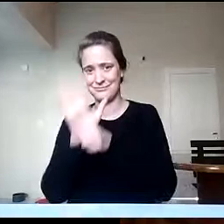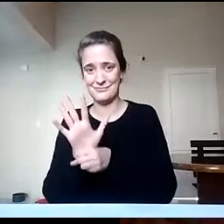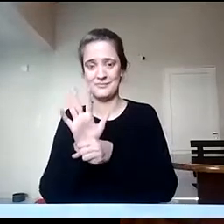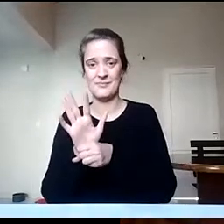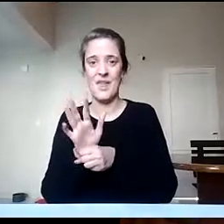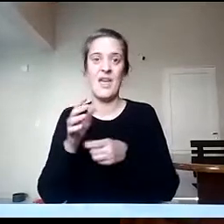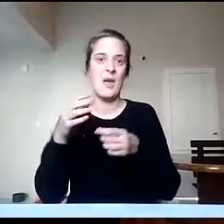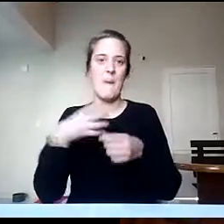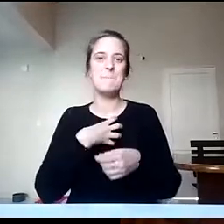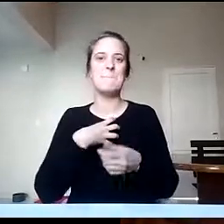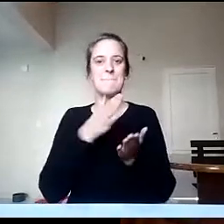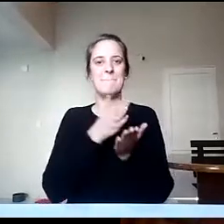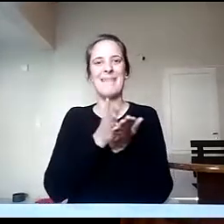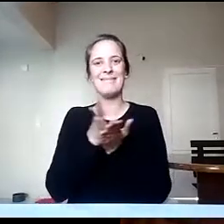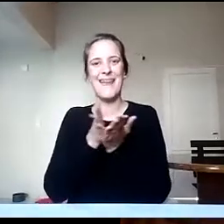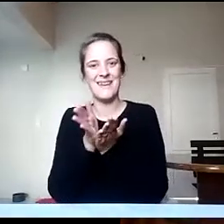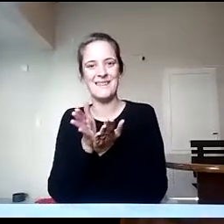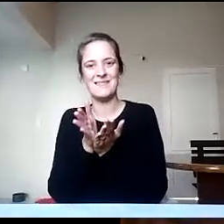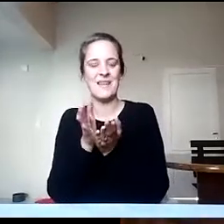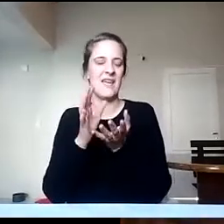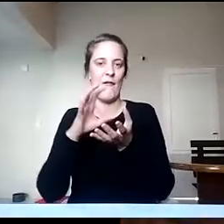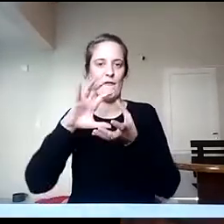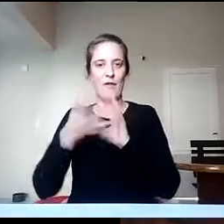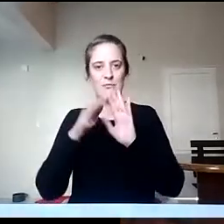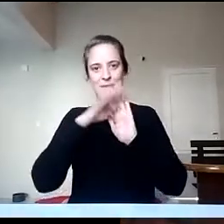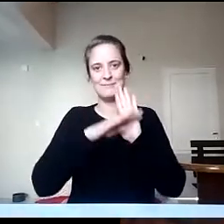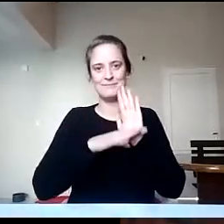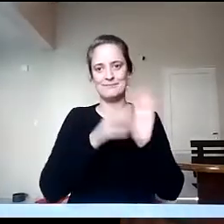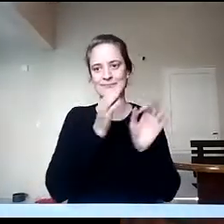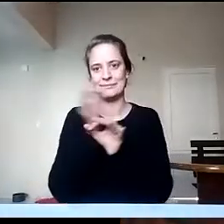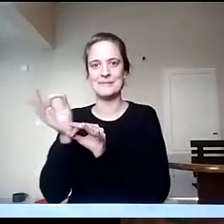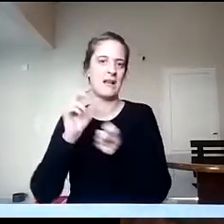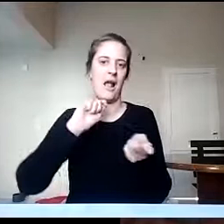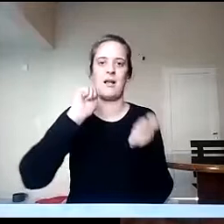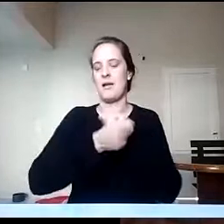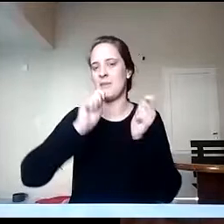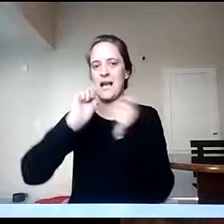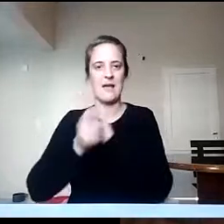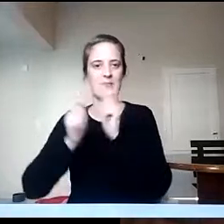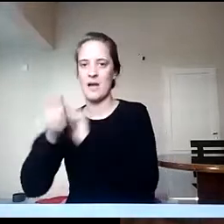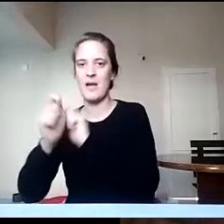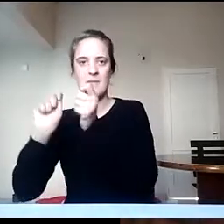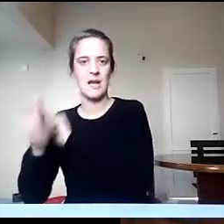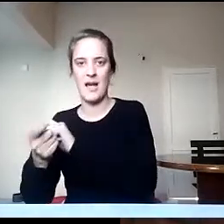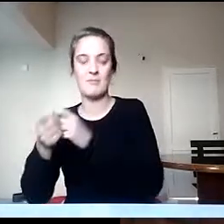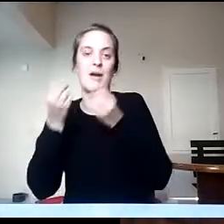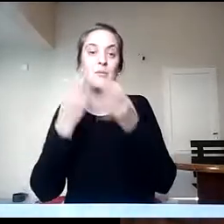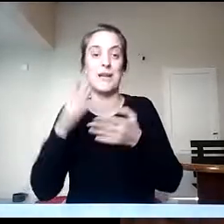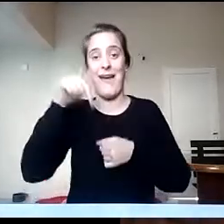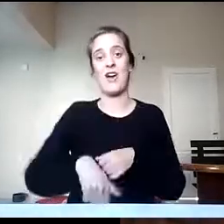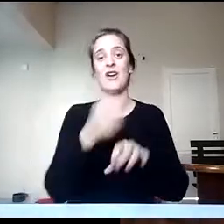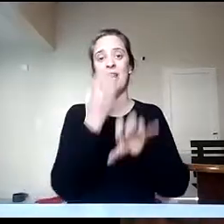modificado su formato y nos estamos acomodando todos a esta modalidad de virtualidad, ¿sí? Porque